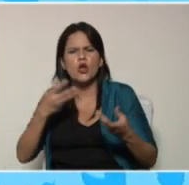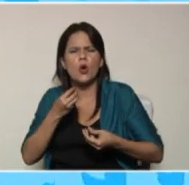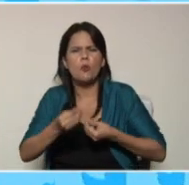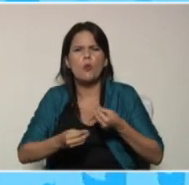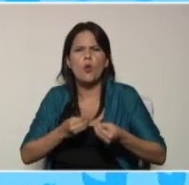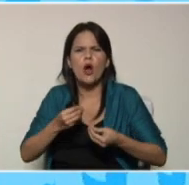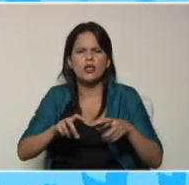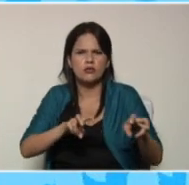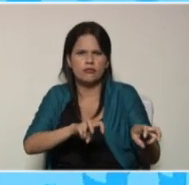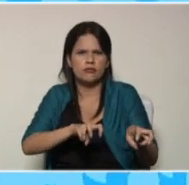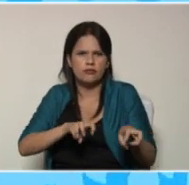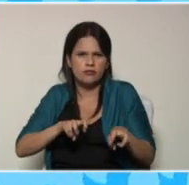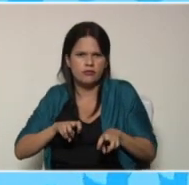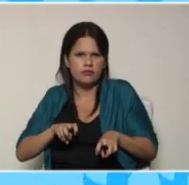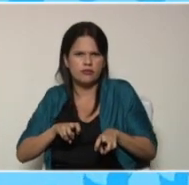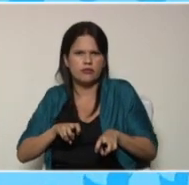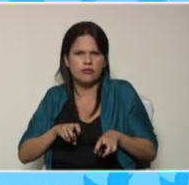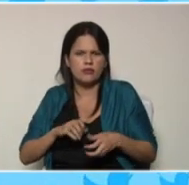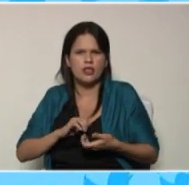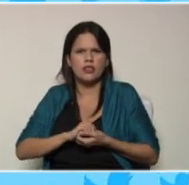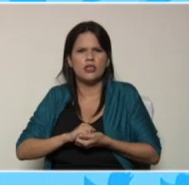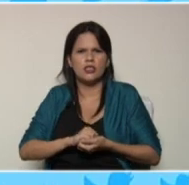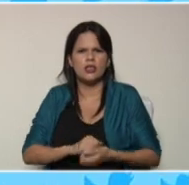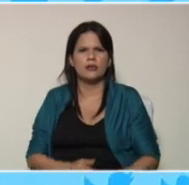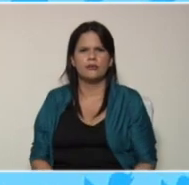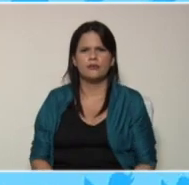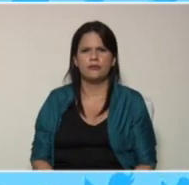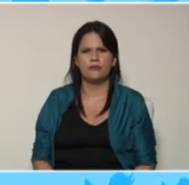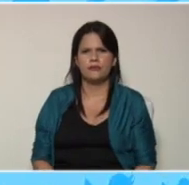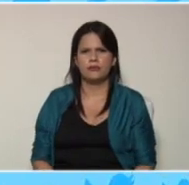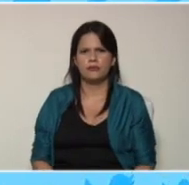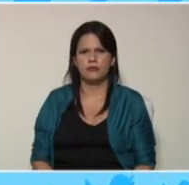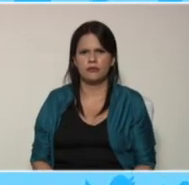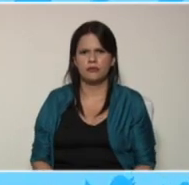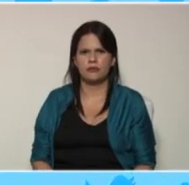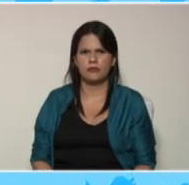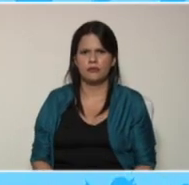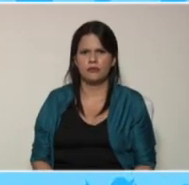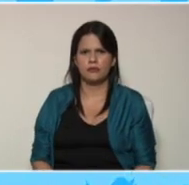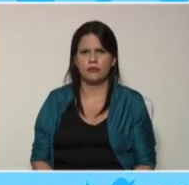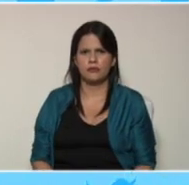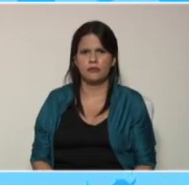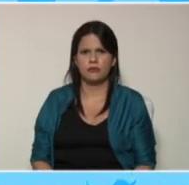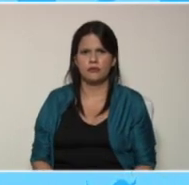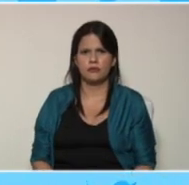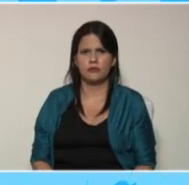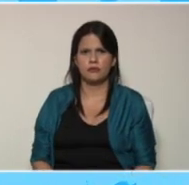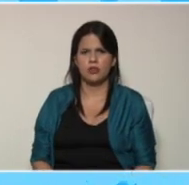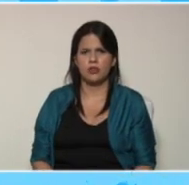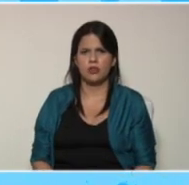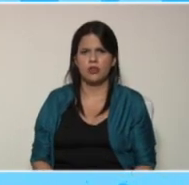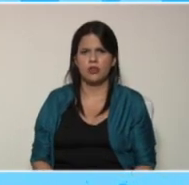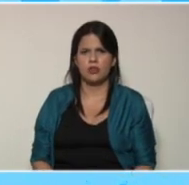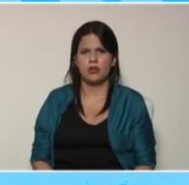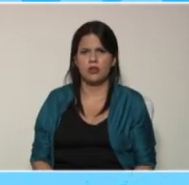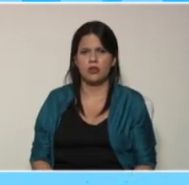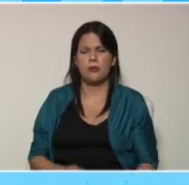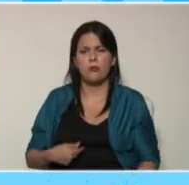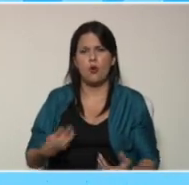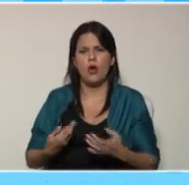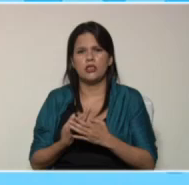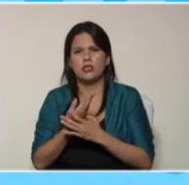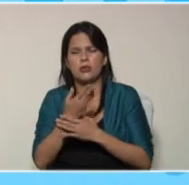a la zona educativa de Táchira vamos a verlo ahora vamos a sembrar cebollín con la ayuda de mi papá después